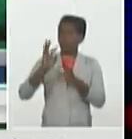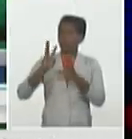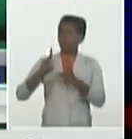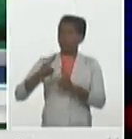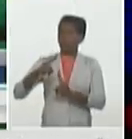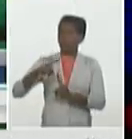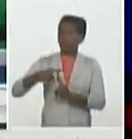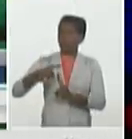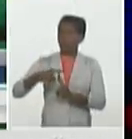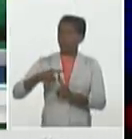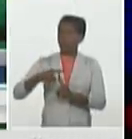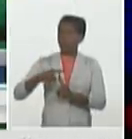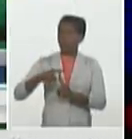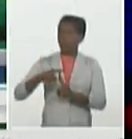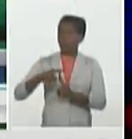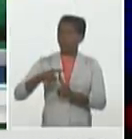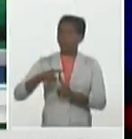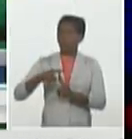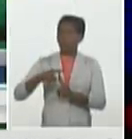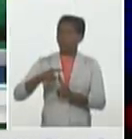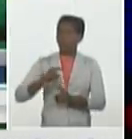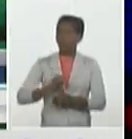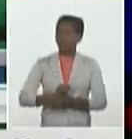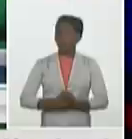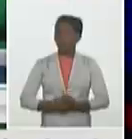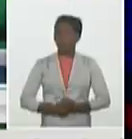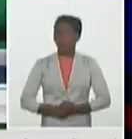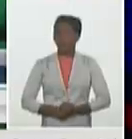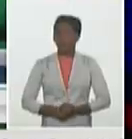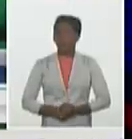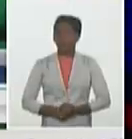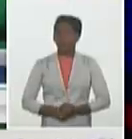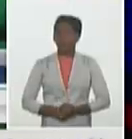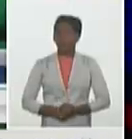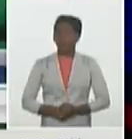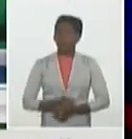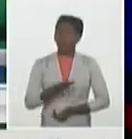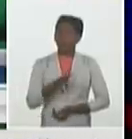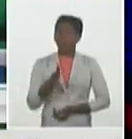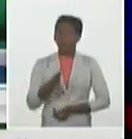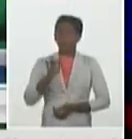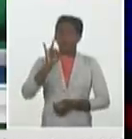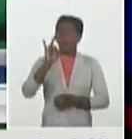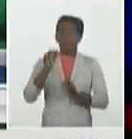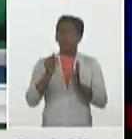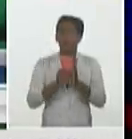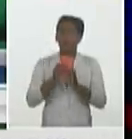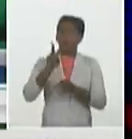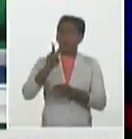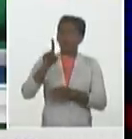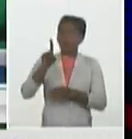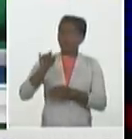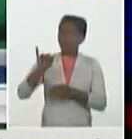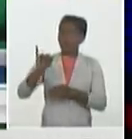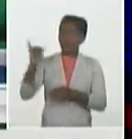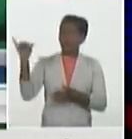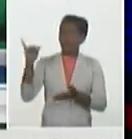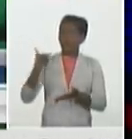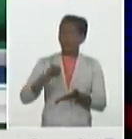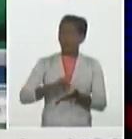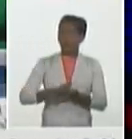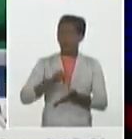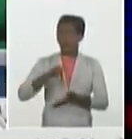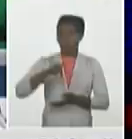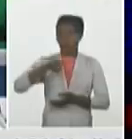Cuba el 5,2%. 7,216 han sido casos importados a nuestro país.